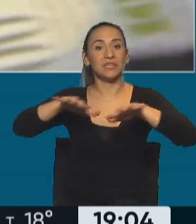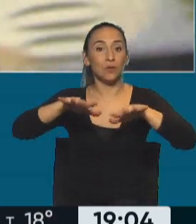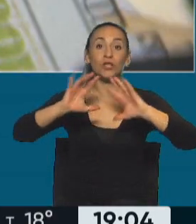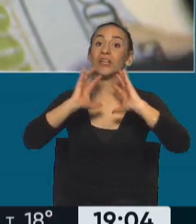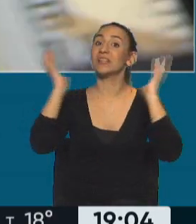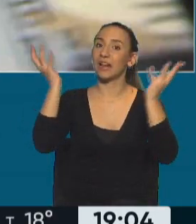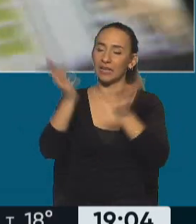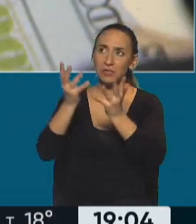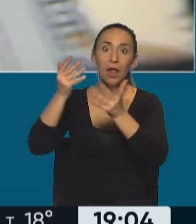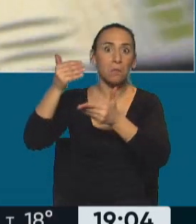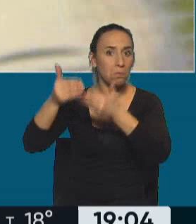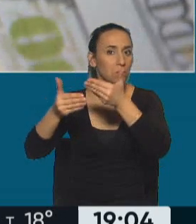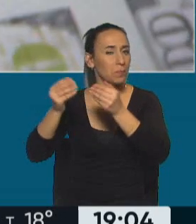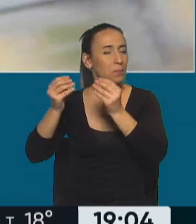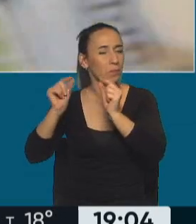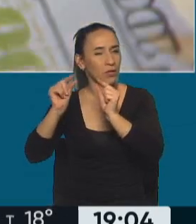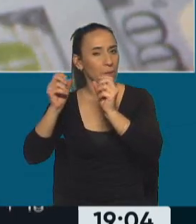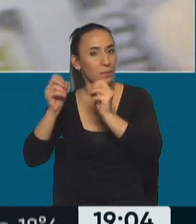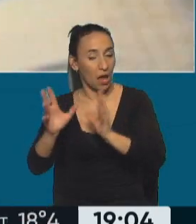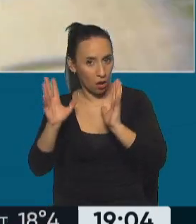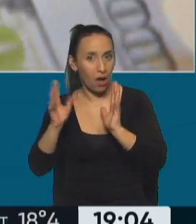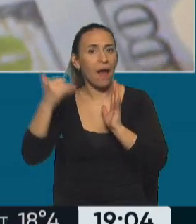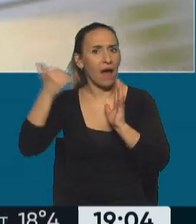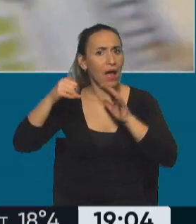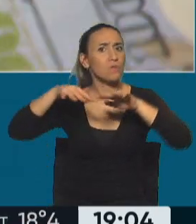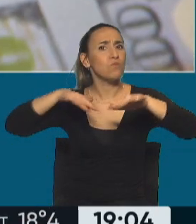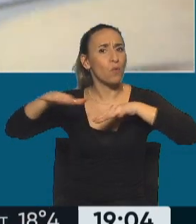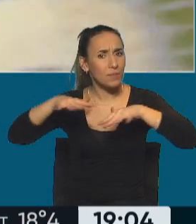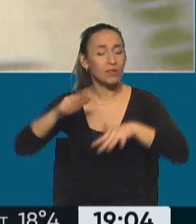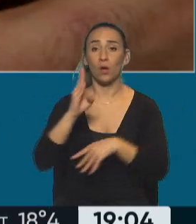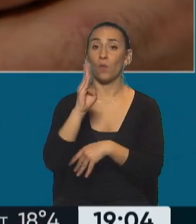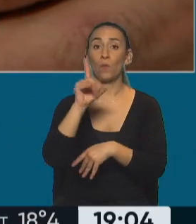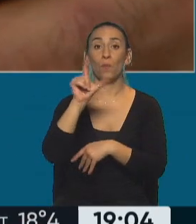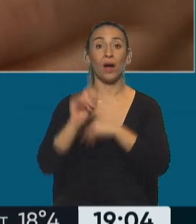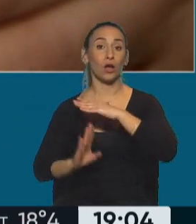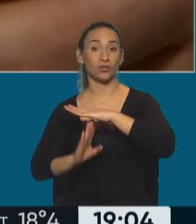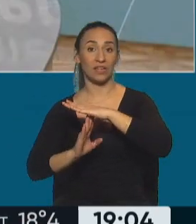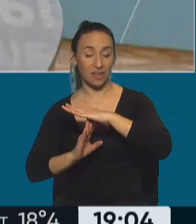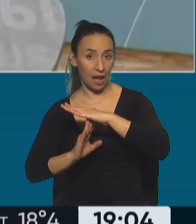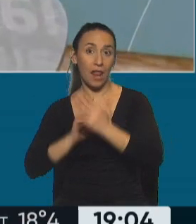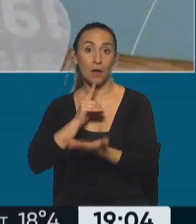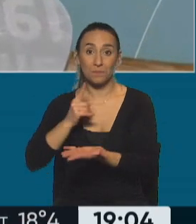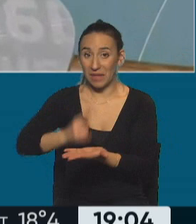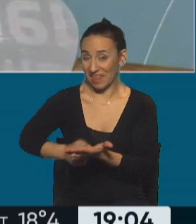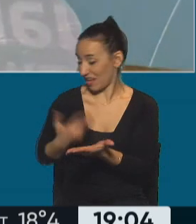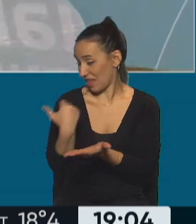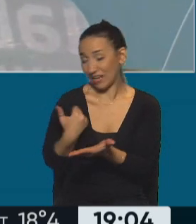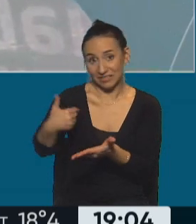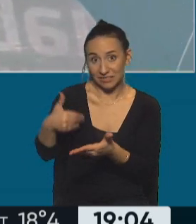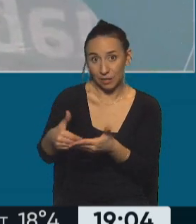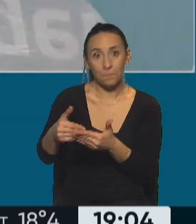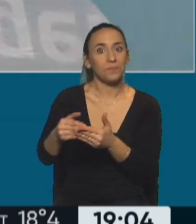ayuda, digamos, hay otras cuestiones. Hay movimientos, medidas del Banco Central que se han tomado en los últimos días que también han